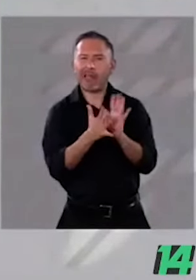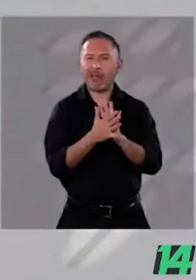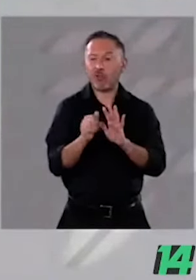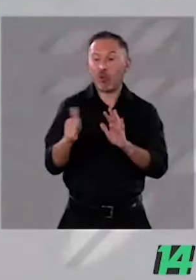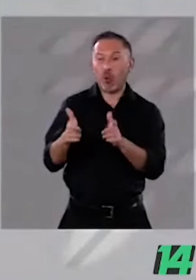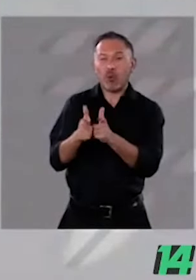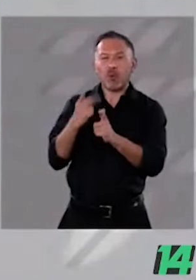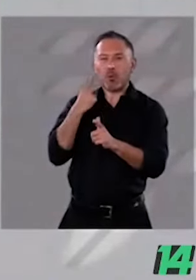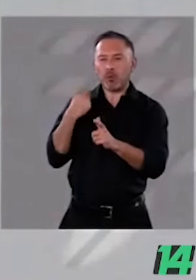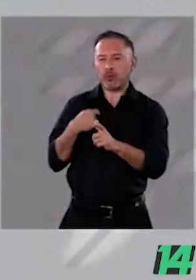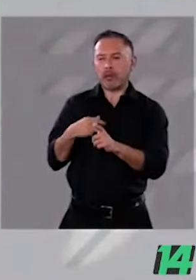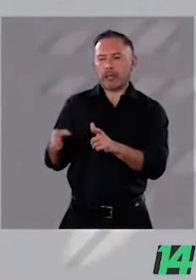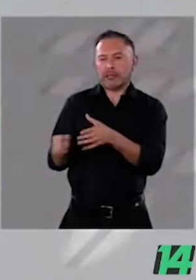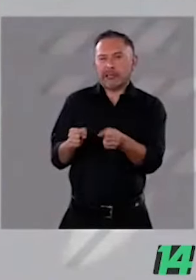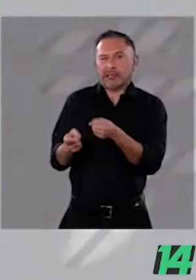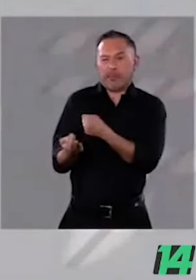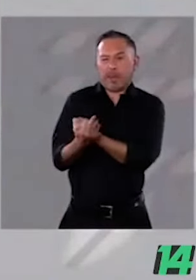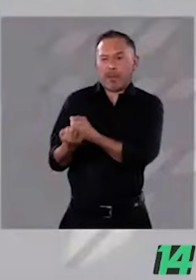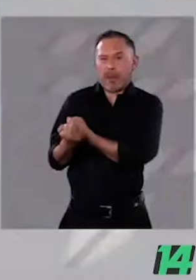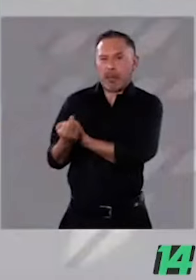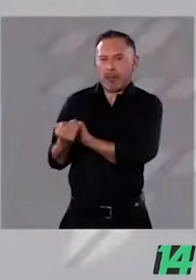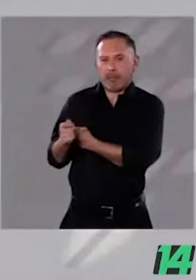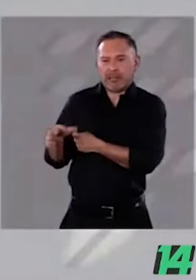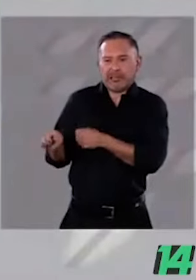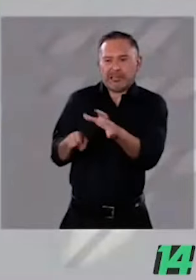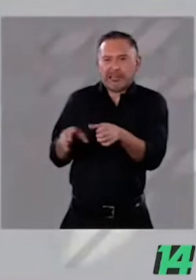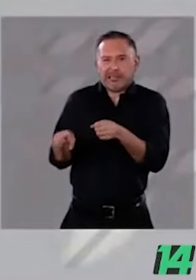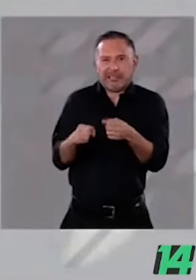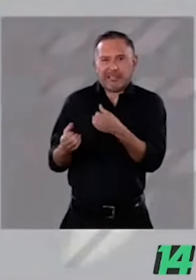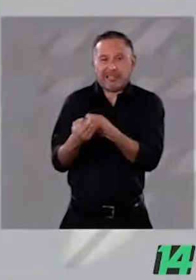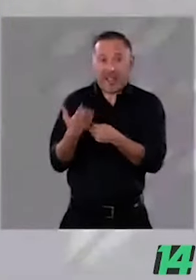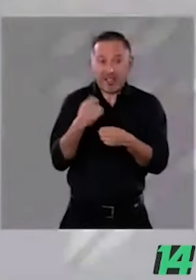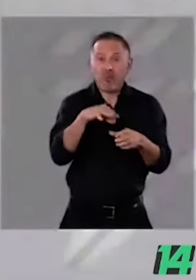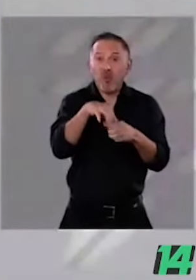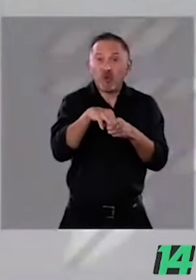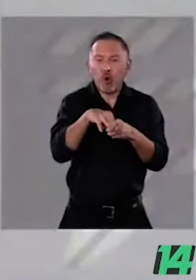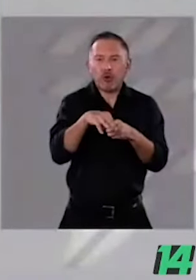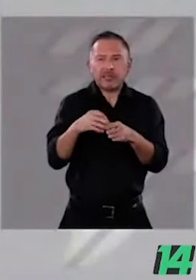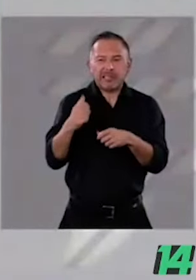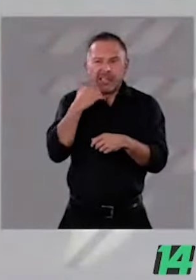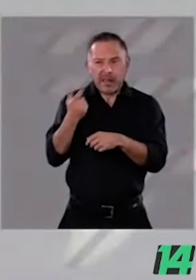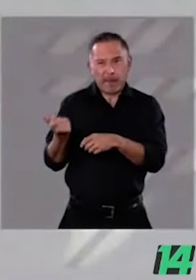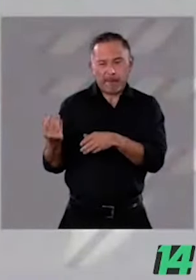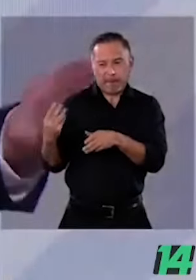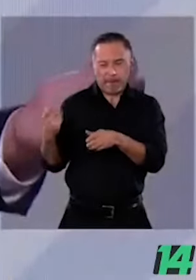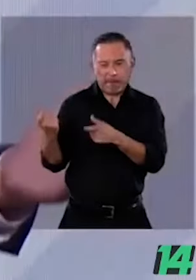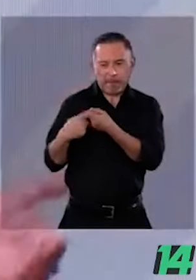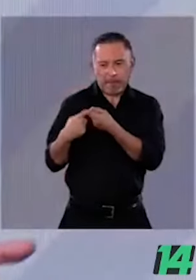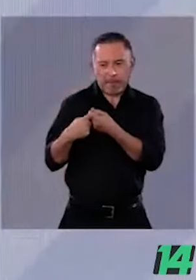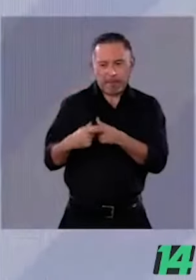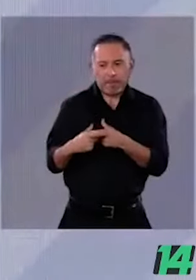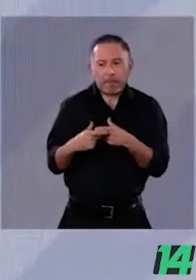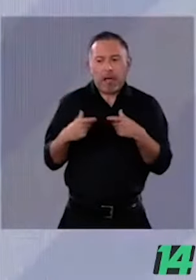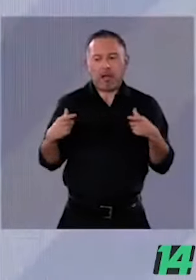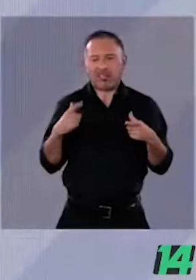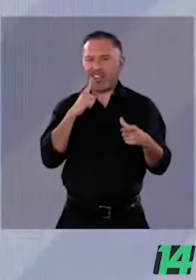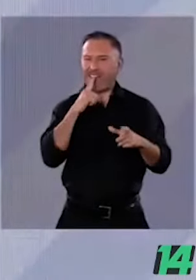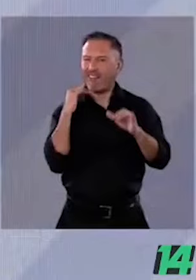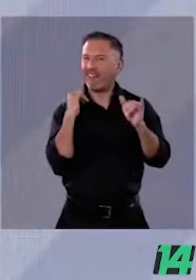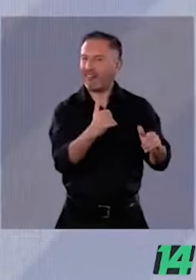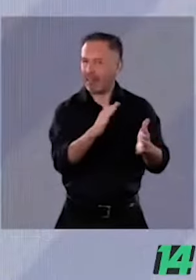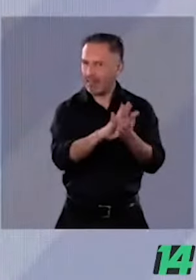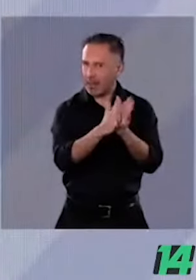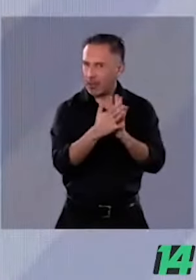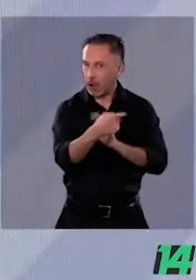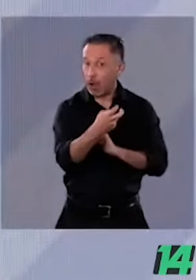para tener mayor representación de la que los votos les dieron en el Congreso. Por eso creo que el principal tema a discutir y por eso hablaba yo de que idealmente un